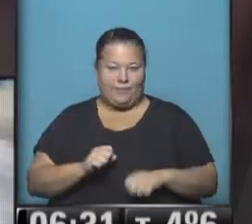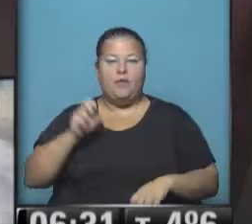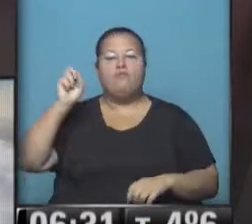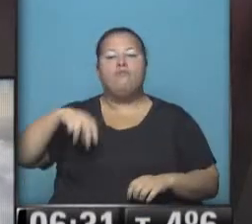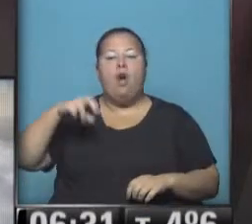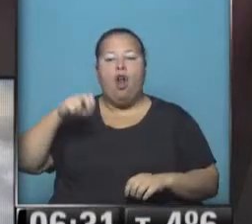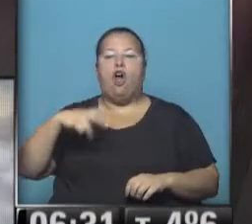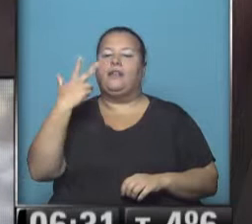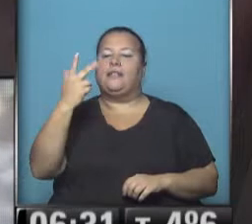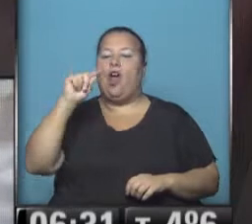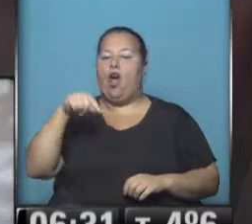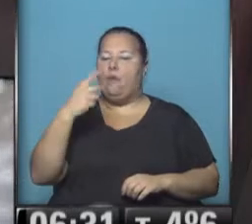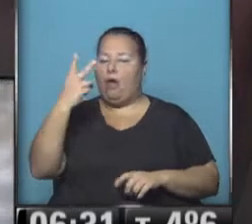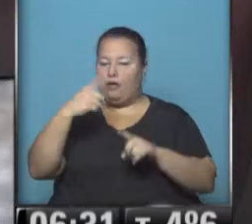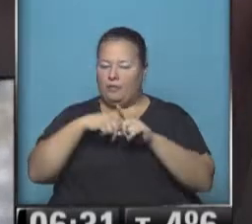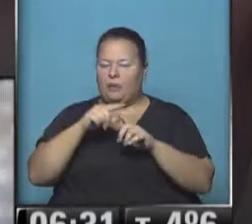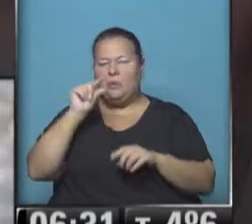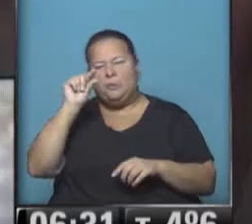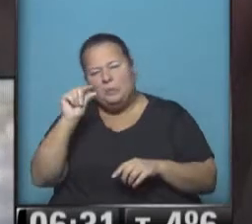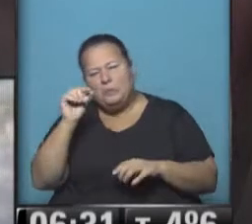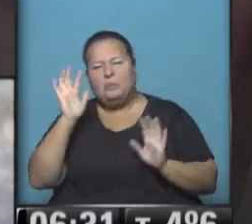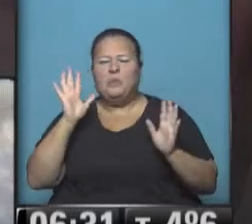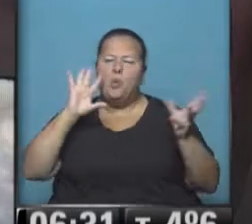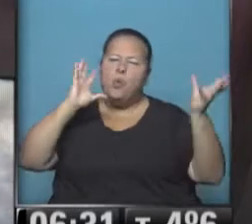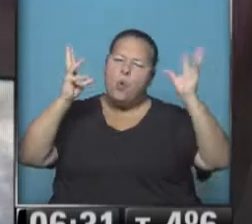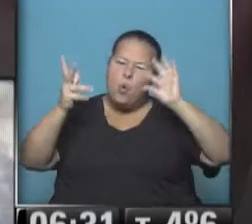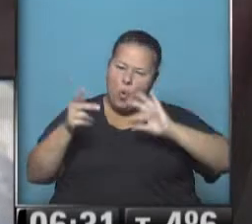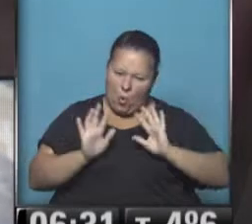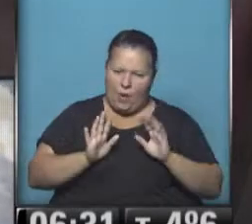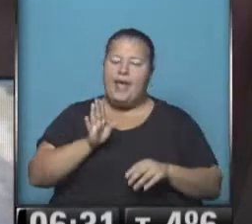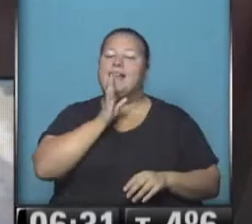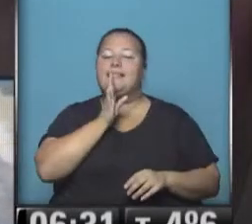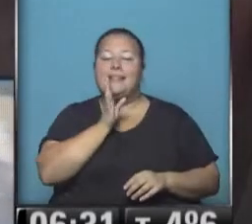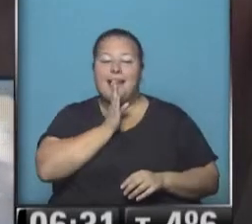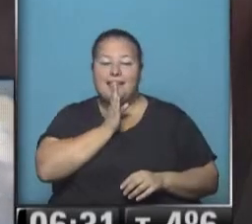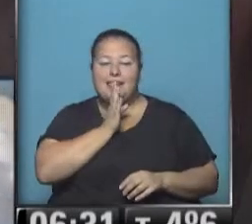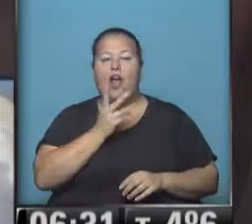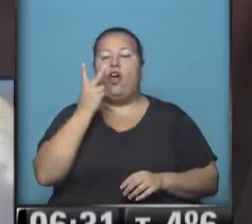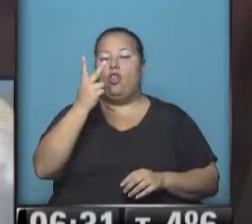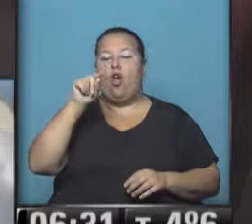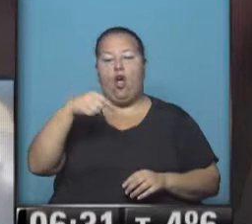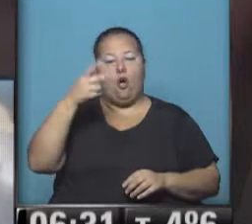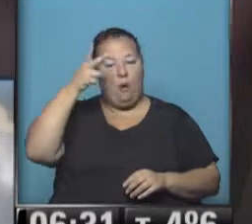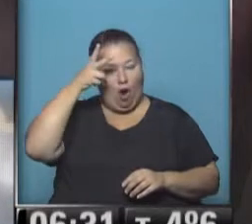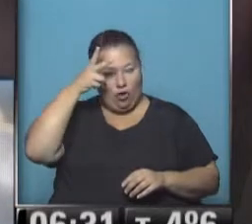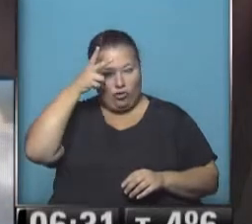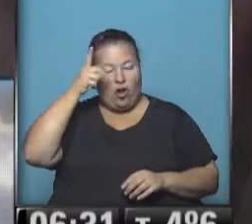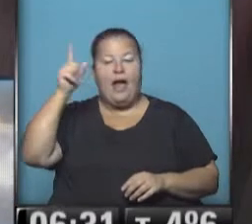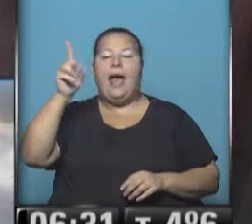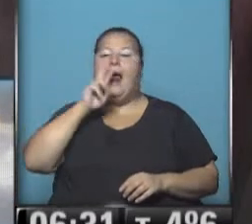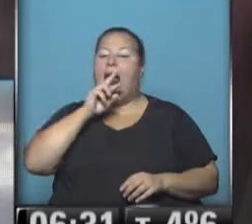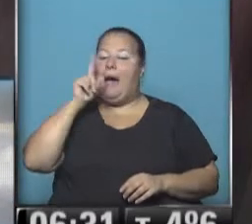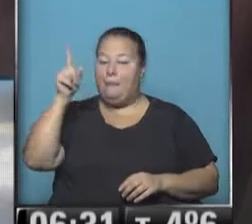Morón, tres, dos. Apenas un poquito de nubosidad. Ezeiza, dos, ocho. La ciudad de La